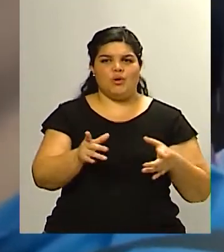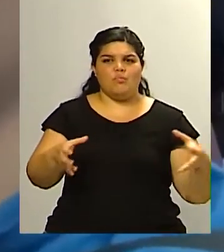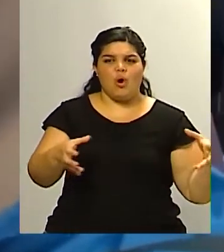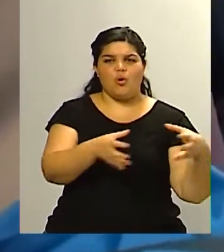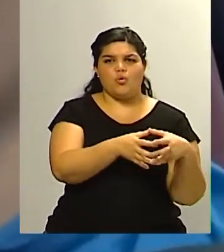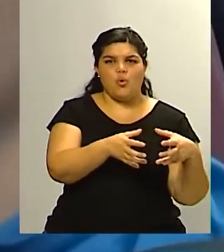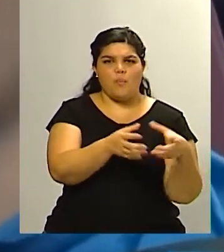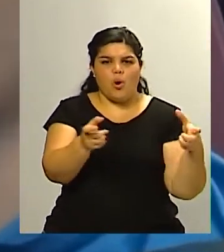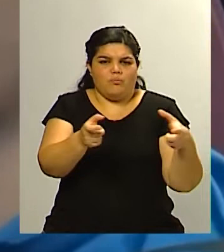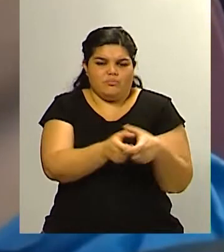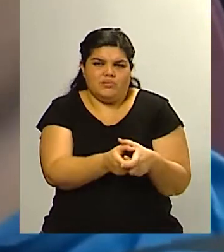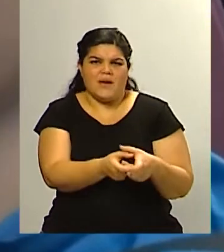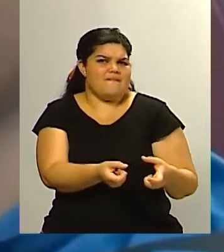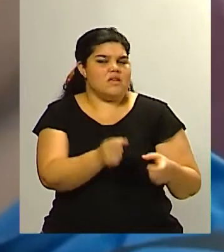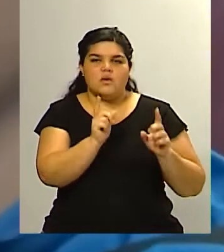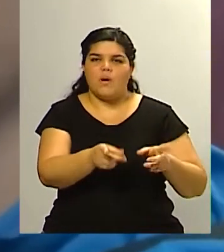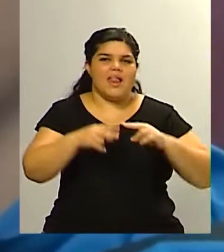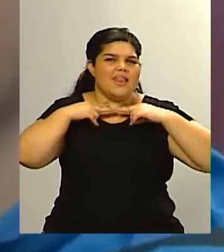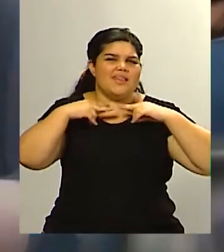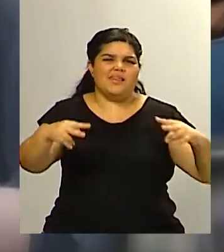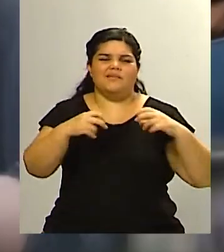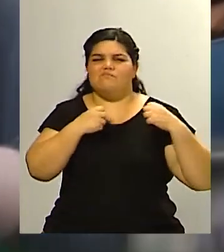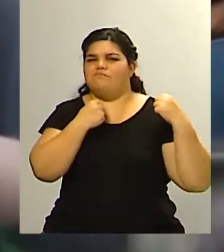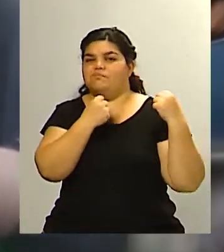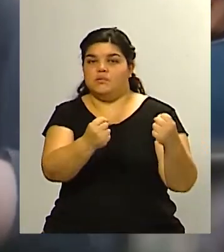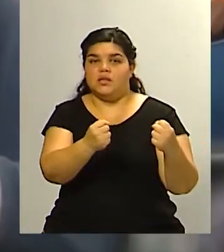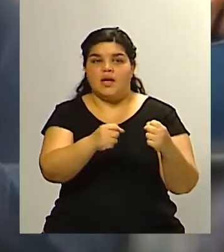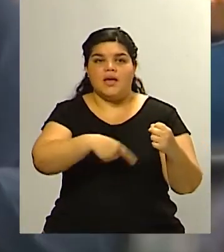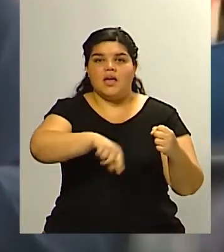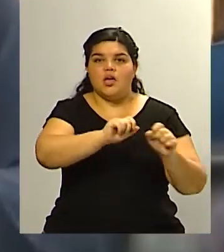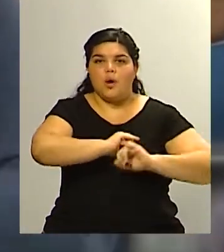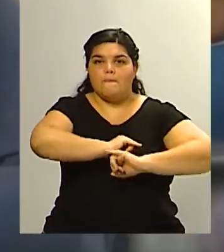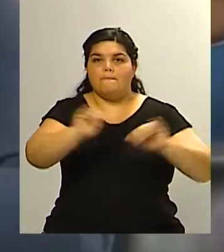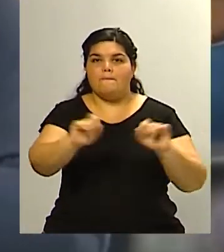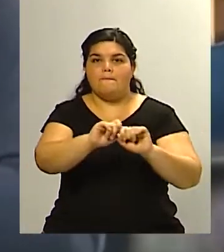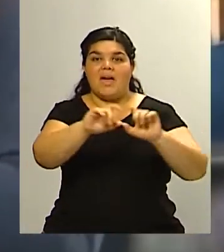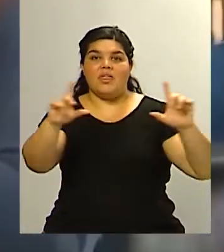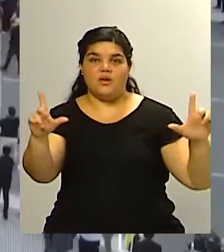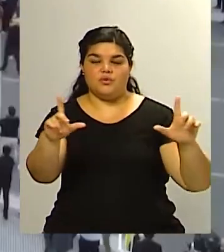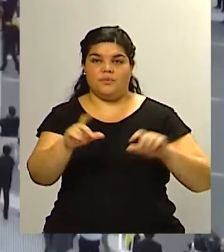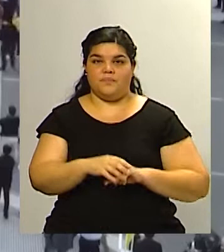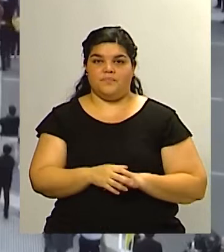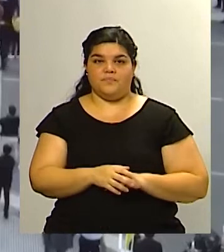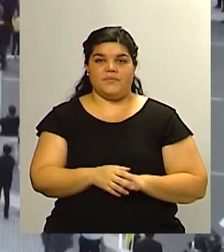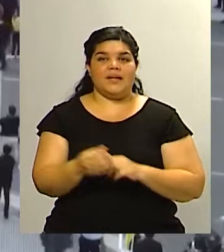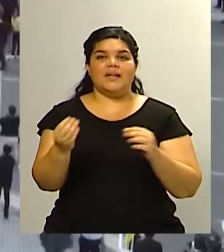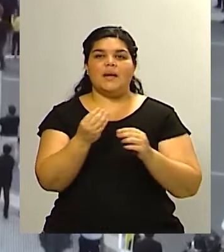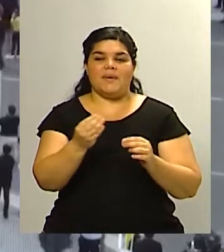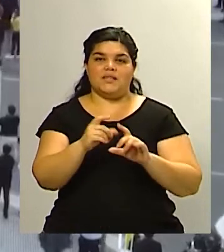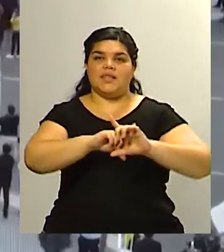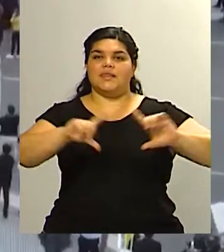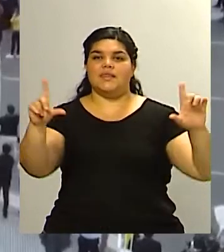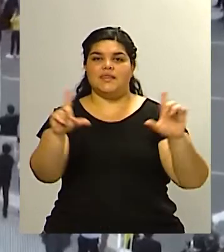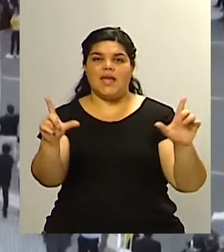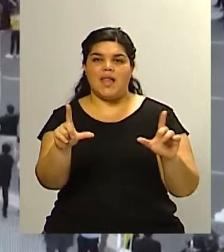tienen un efecto propagador muy importante en los medios porque los medios de comunicación tampoco son actores neutrales hoy